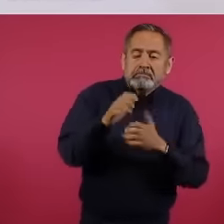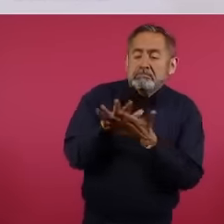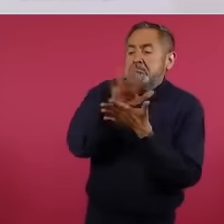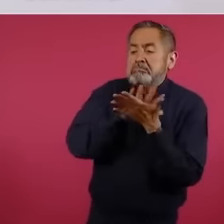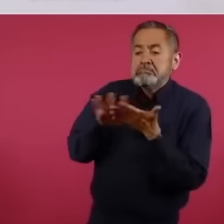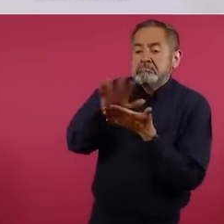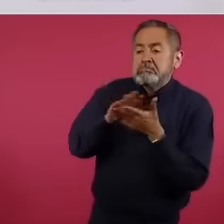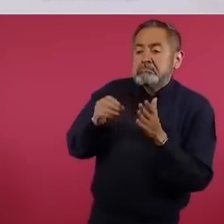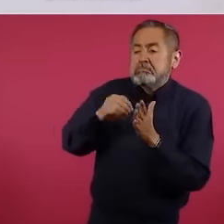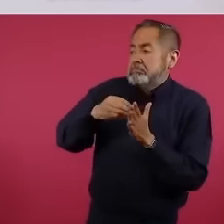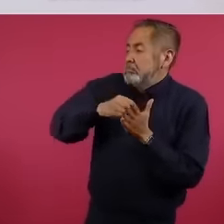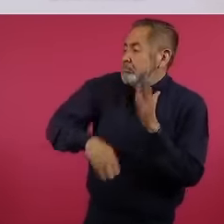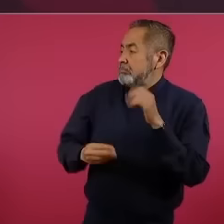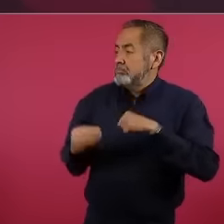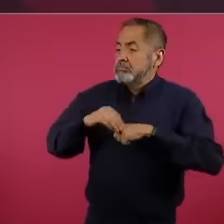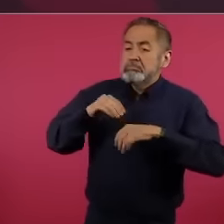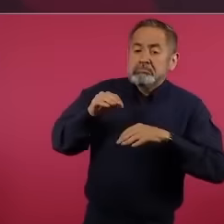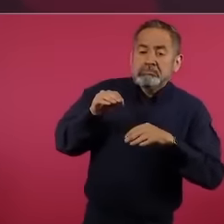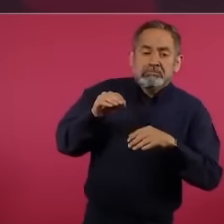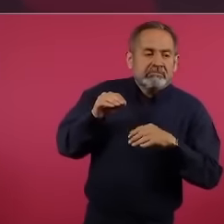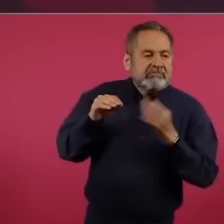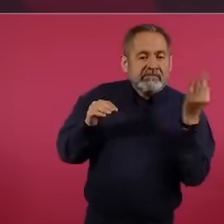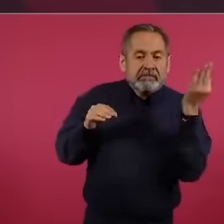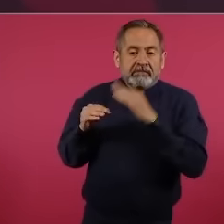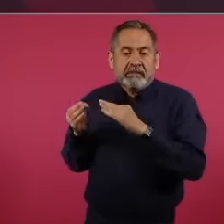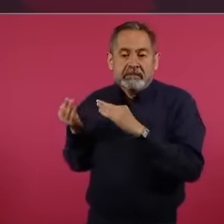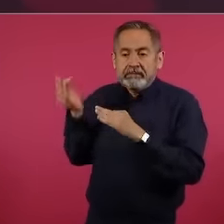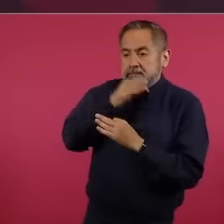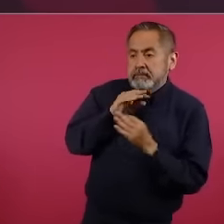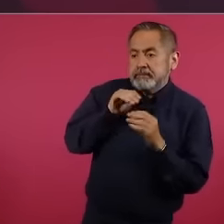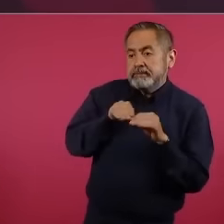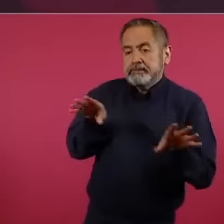porque ha habido mucha